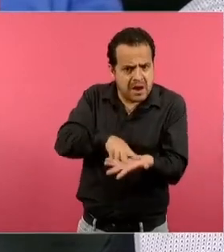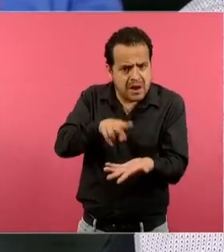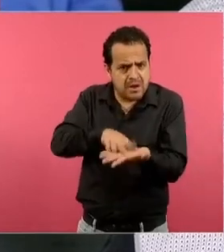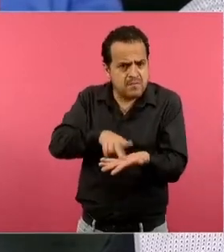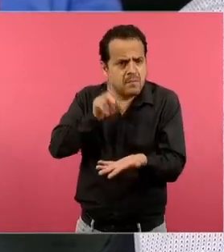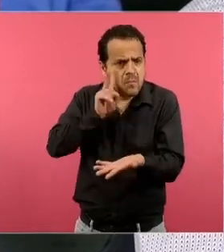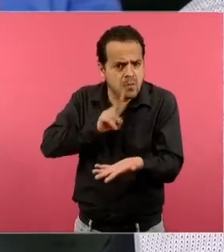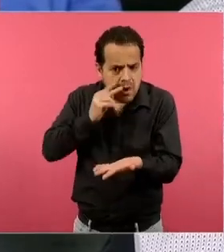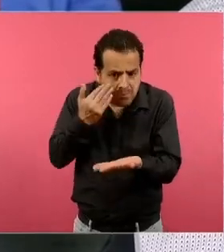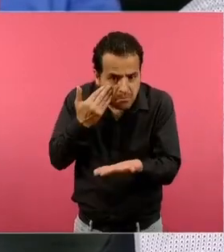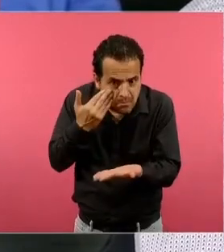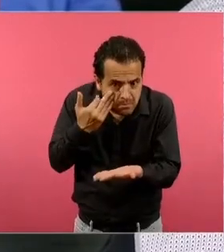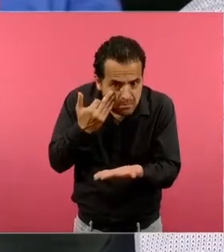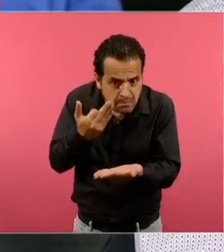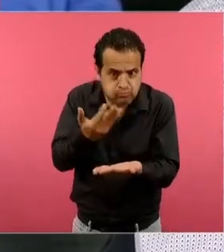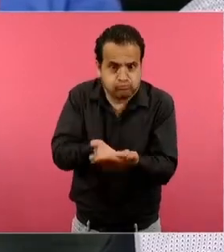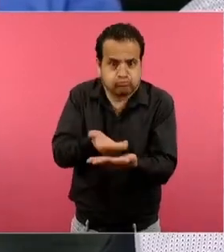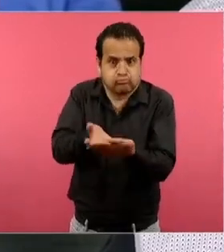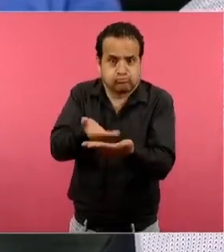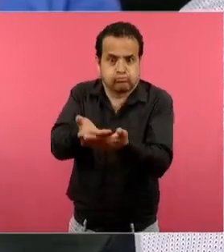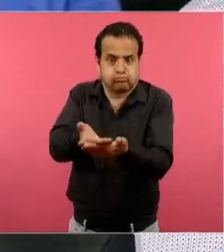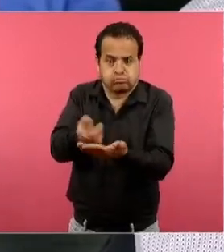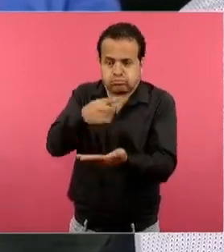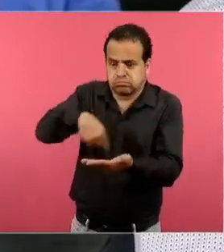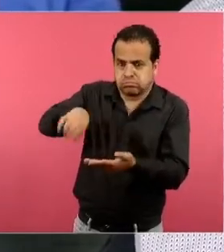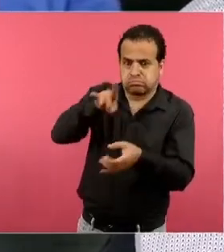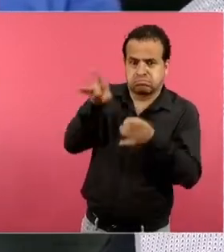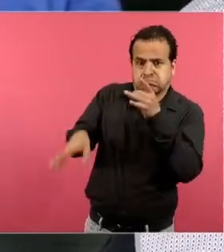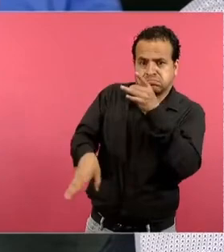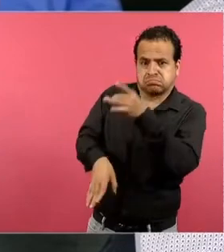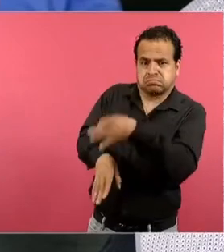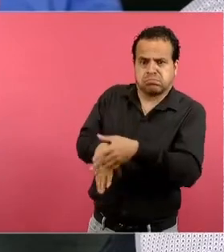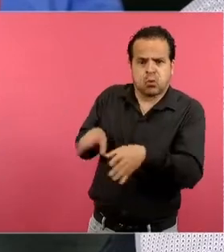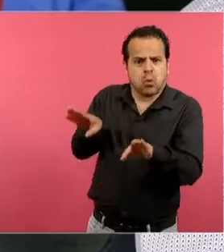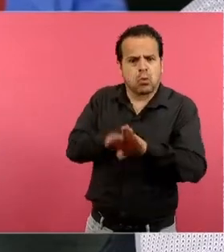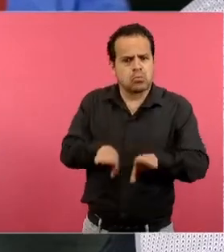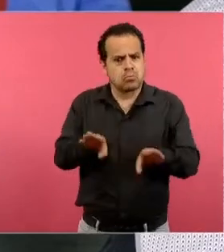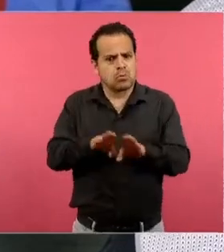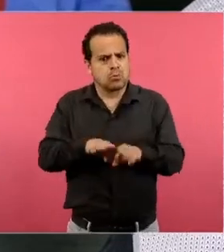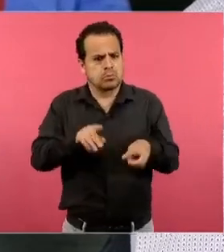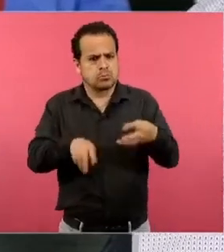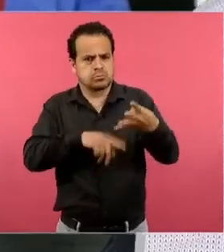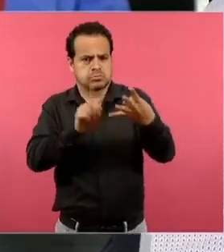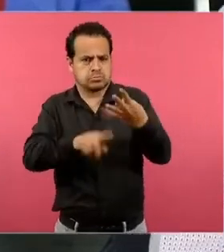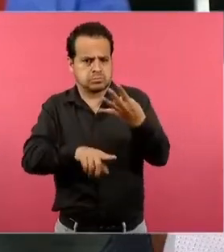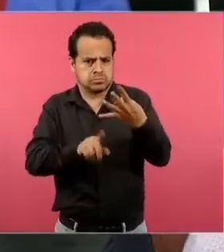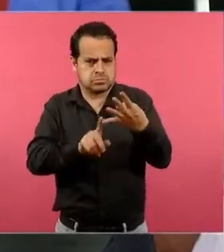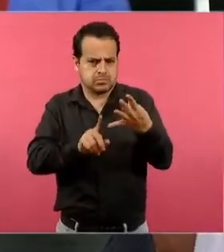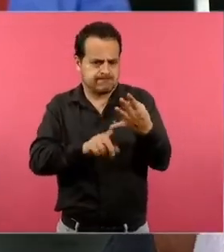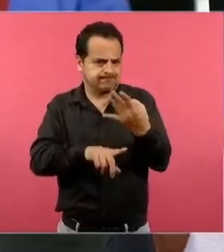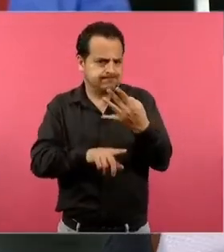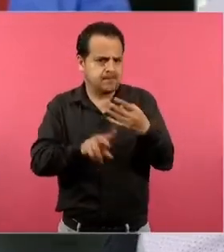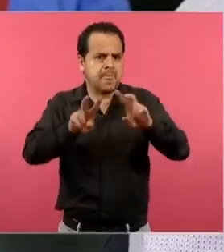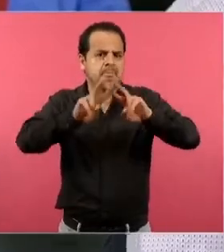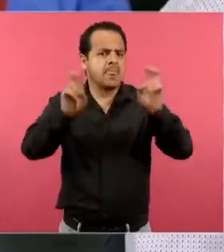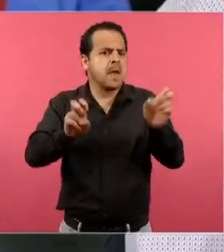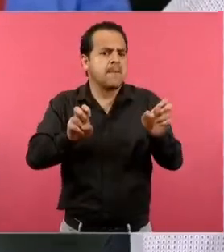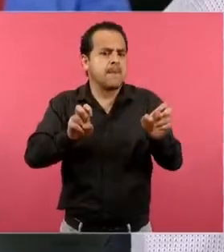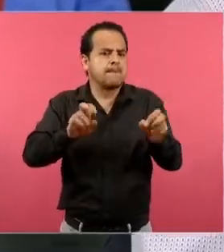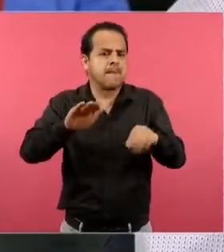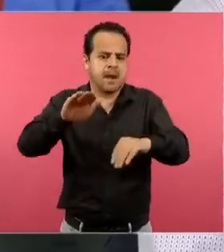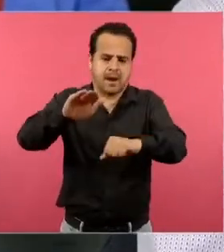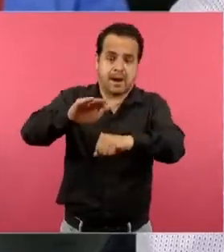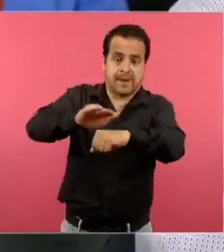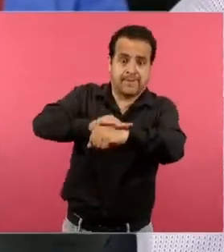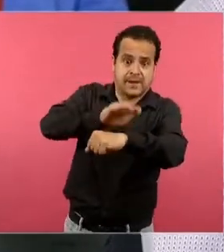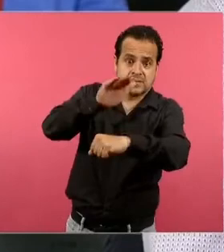cambio porque estamos muy acostumbrados en esta idea de la calificación. Entonces, si me saqué un seis, fatal, pero si saqué diez, súper bien.